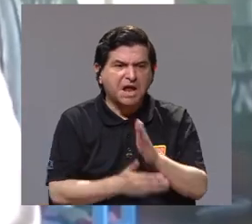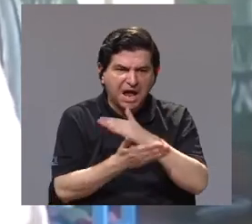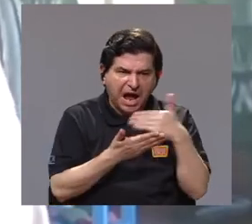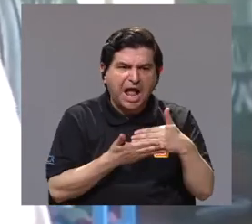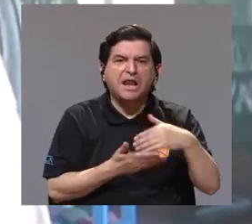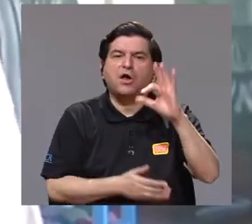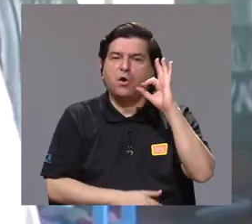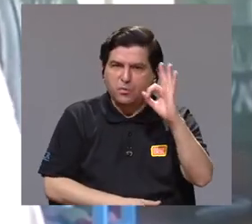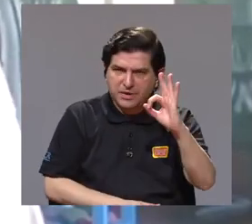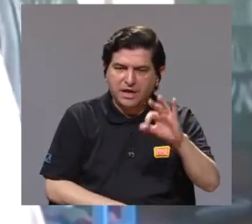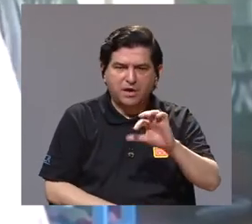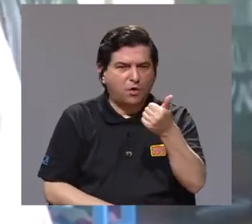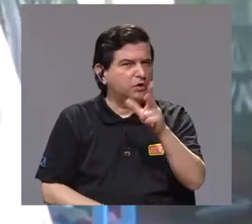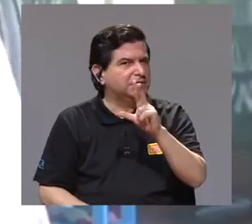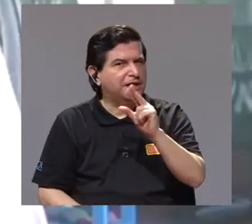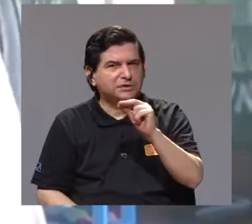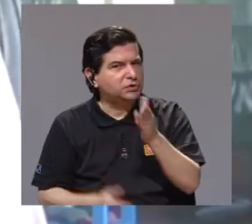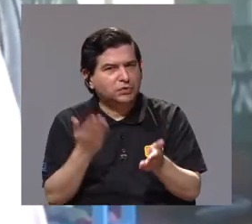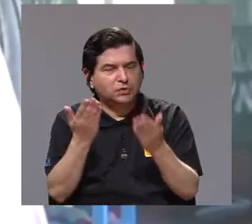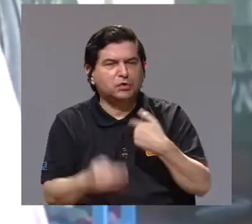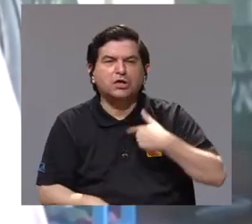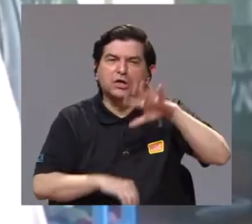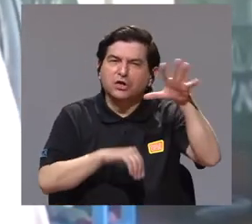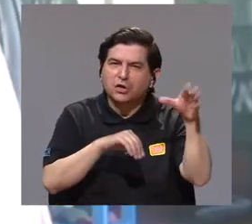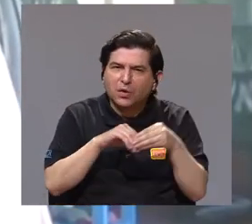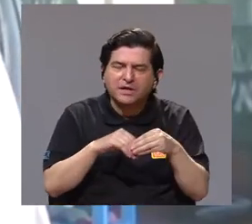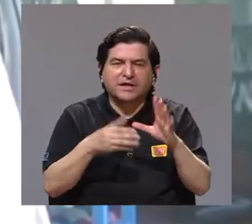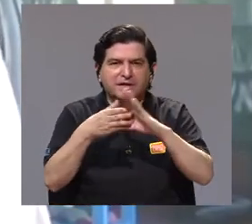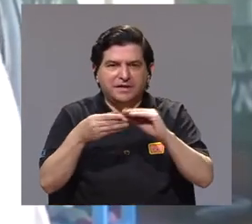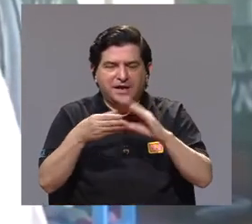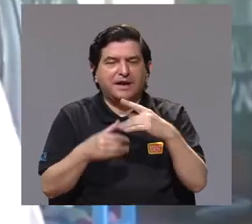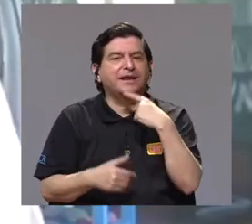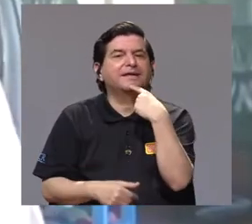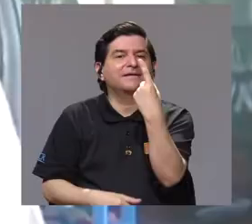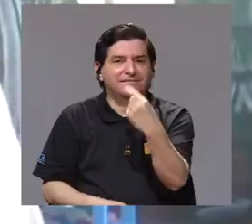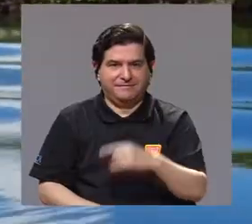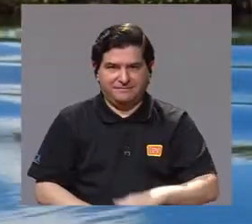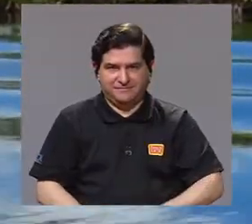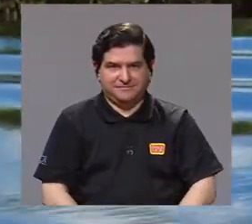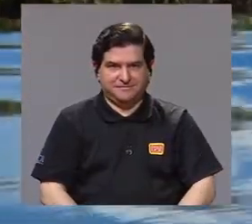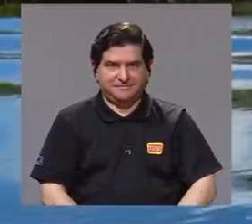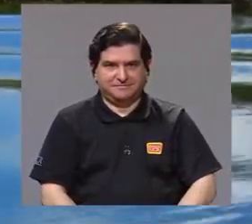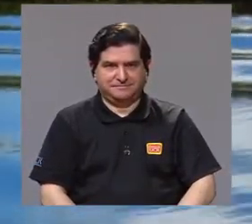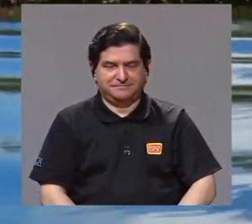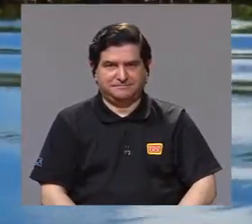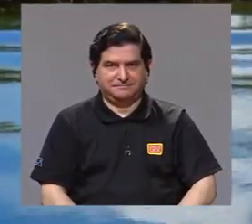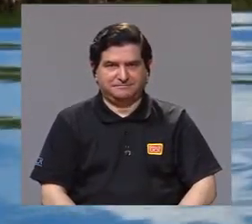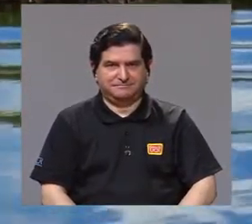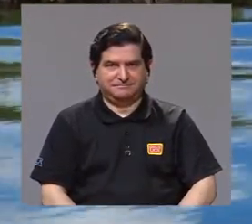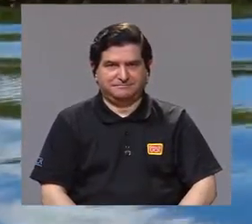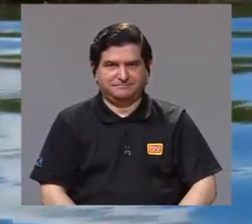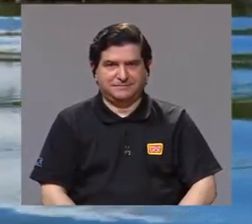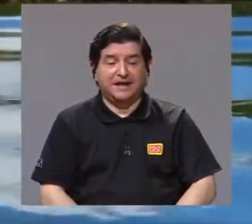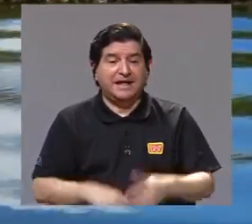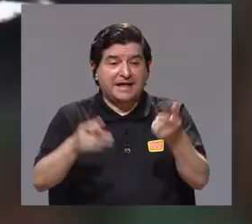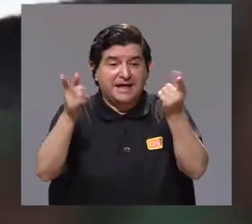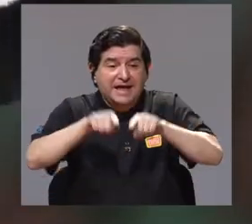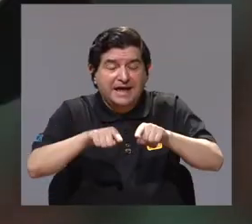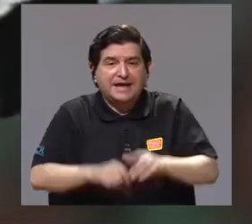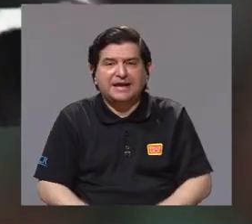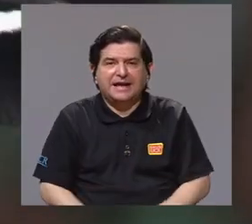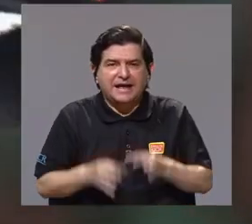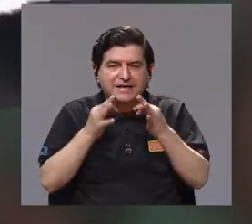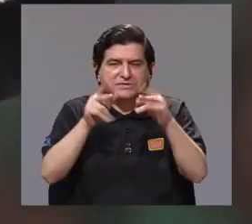Se han hecho algunas cosas muy bien, otras no tanto. Y yo agregaría a ese comentario que usted mencionó, que